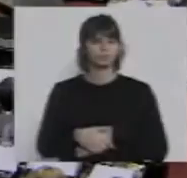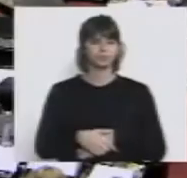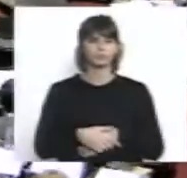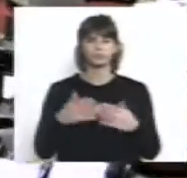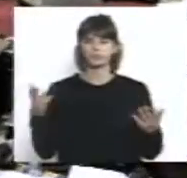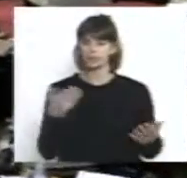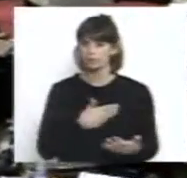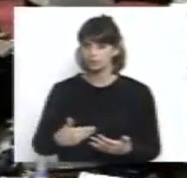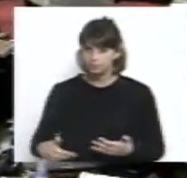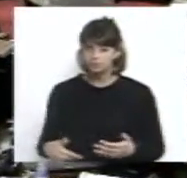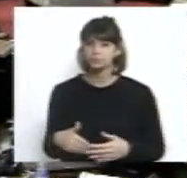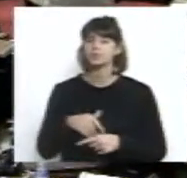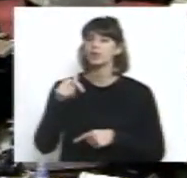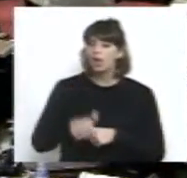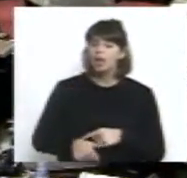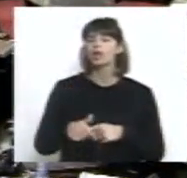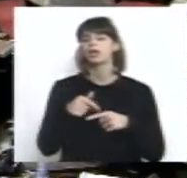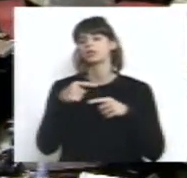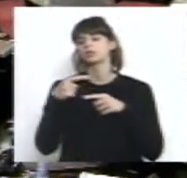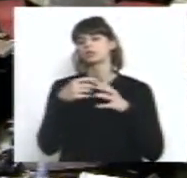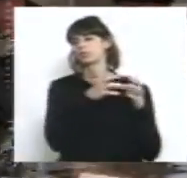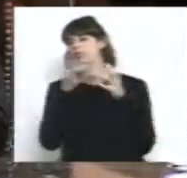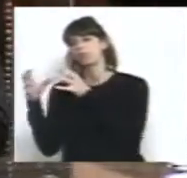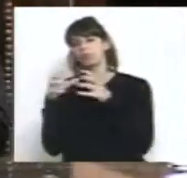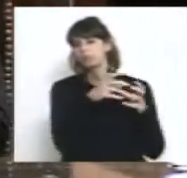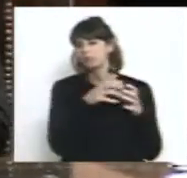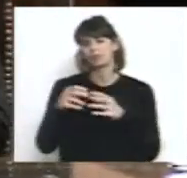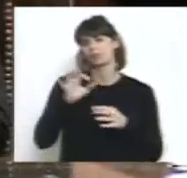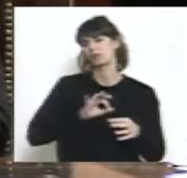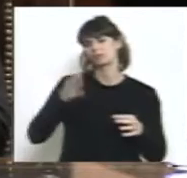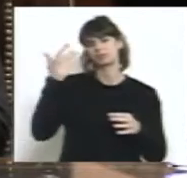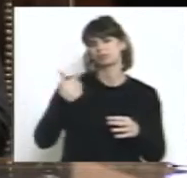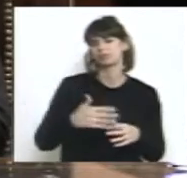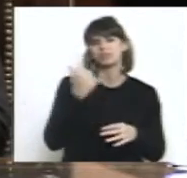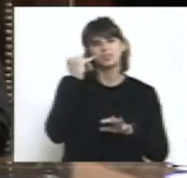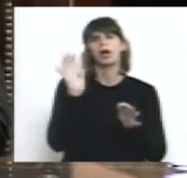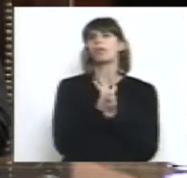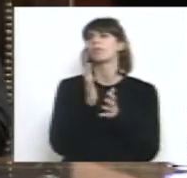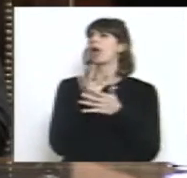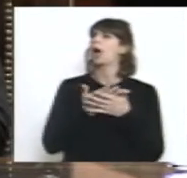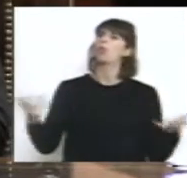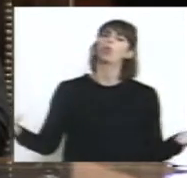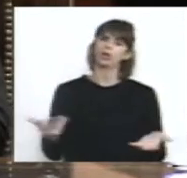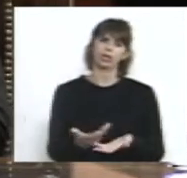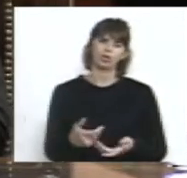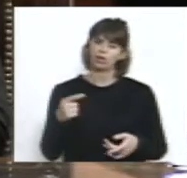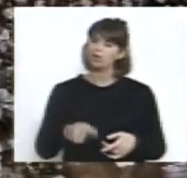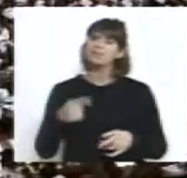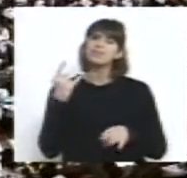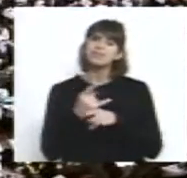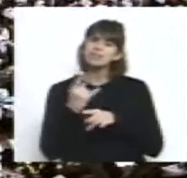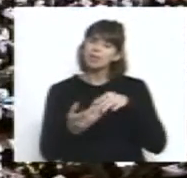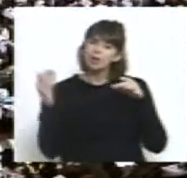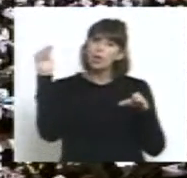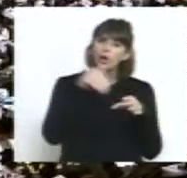Señora Presidenta, esta es una discusión vieja que ya aburre. Cada vez que votamos esta prórroga, que es un impuesto